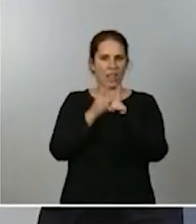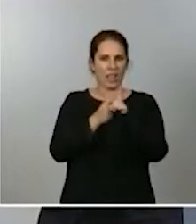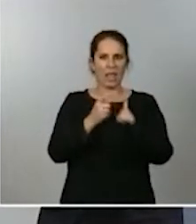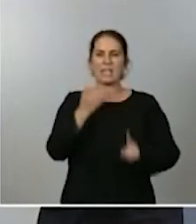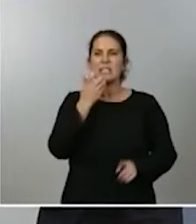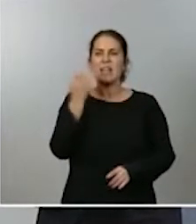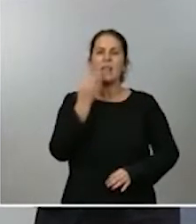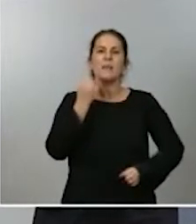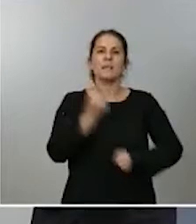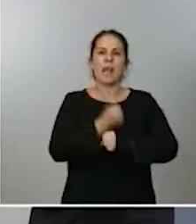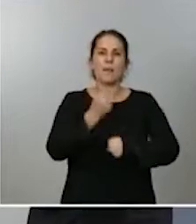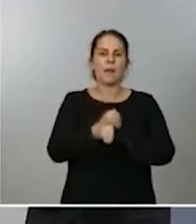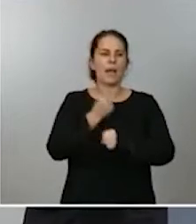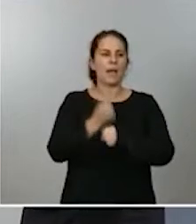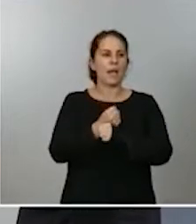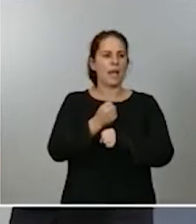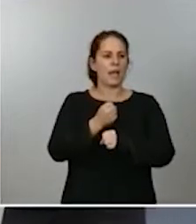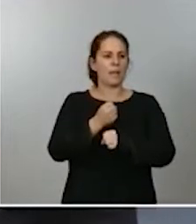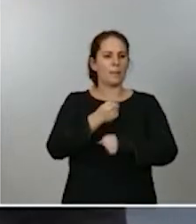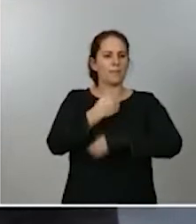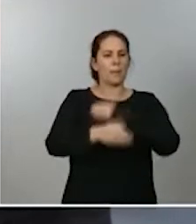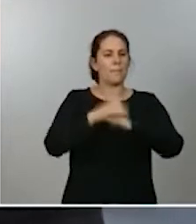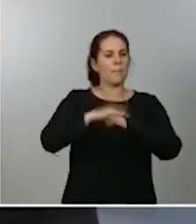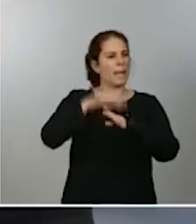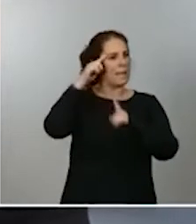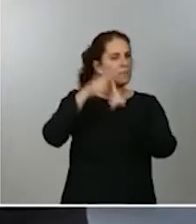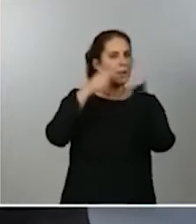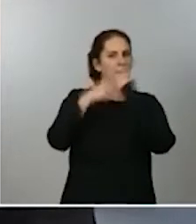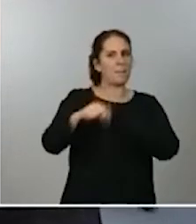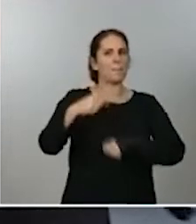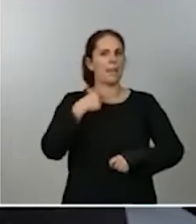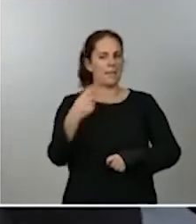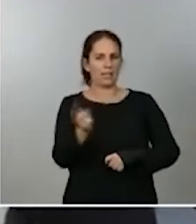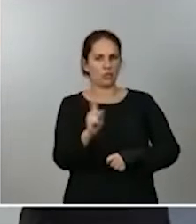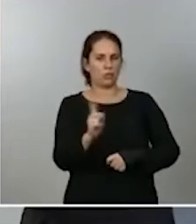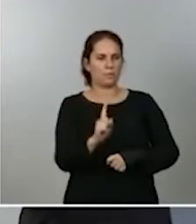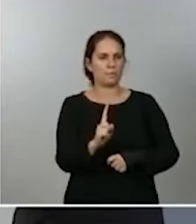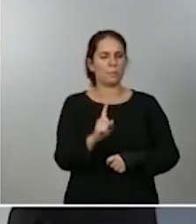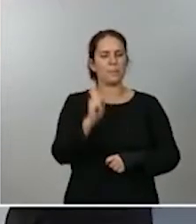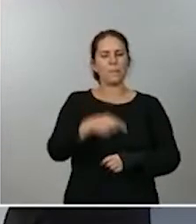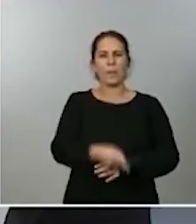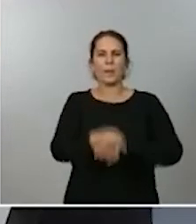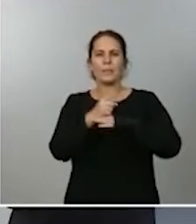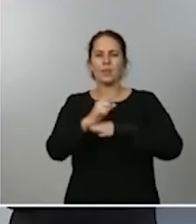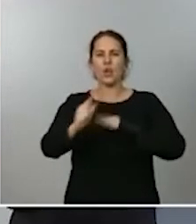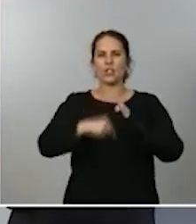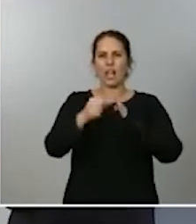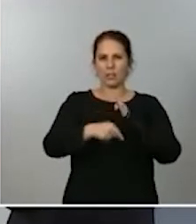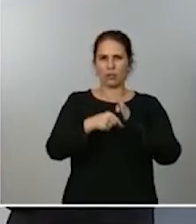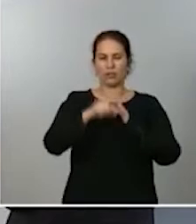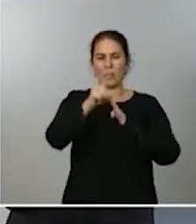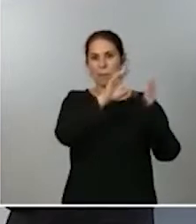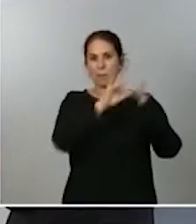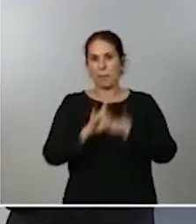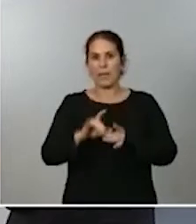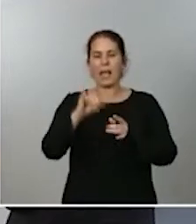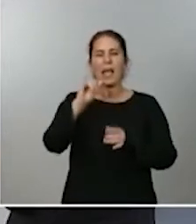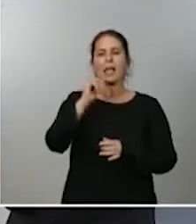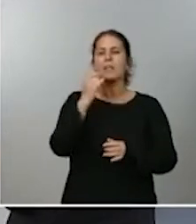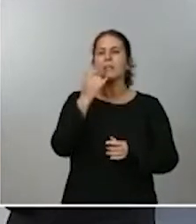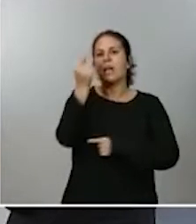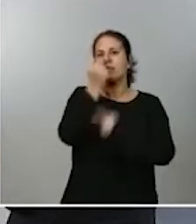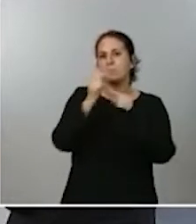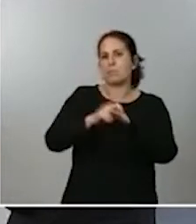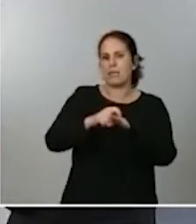las ventas a pérdidas y por otra parte sin esta regulación de obligatoriedad de contratos está incluido aspectos como los